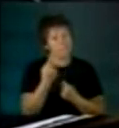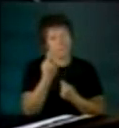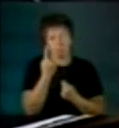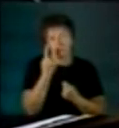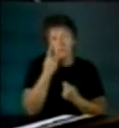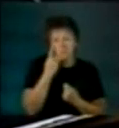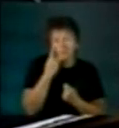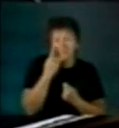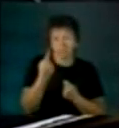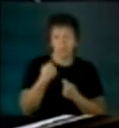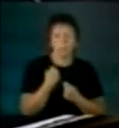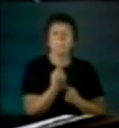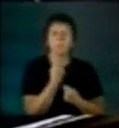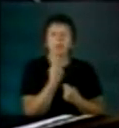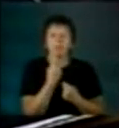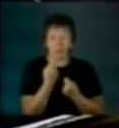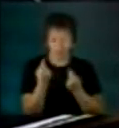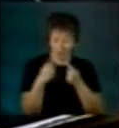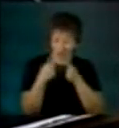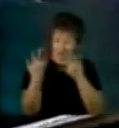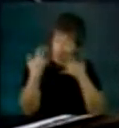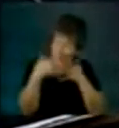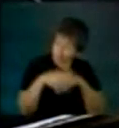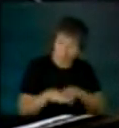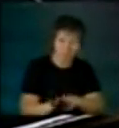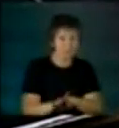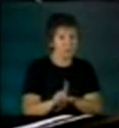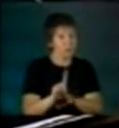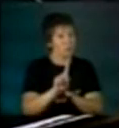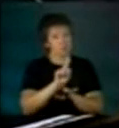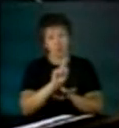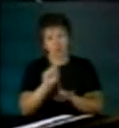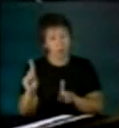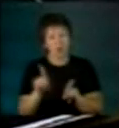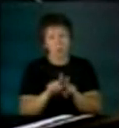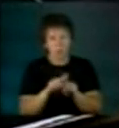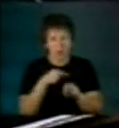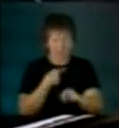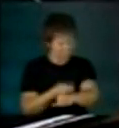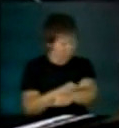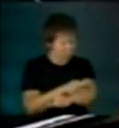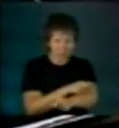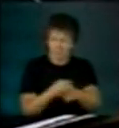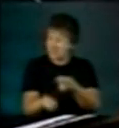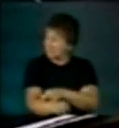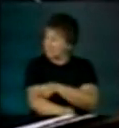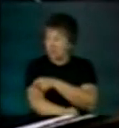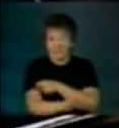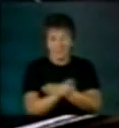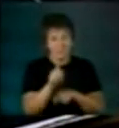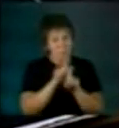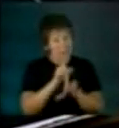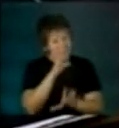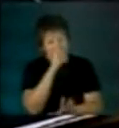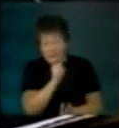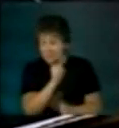política y no vamos a ahorrar ningún esfuerzo para lograrla.